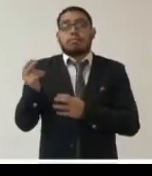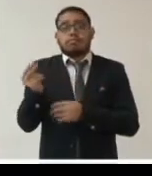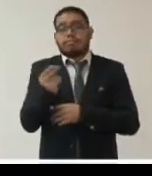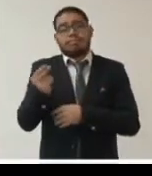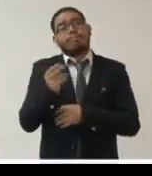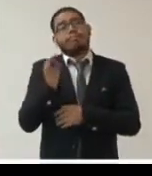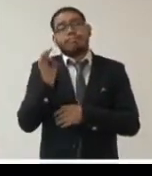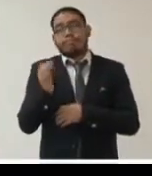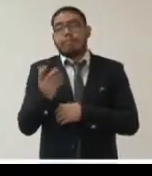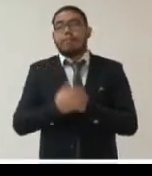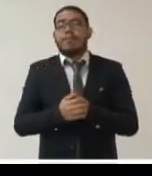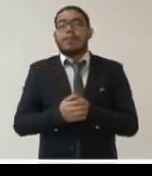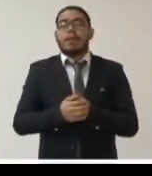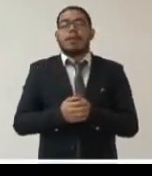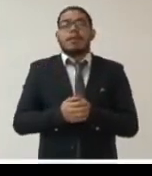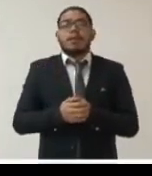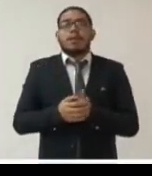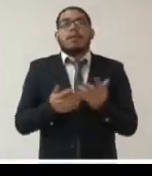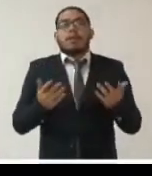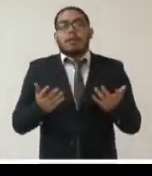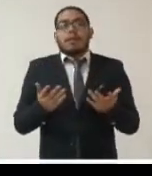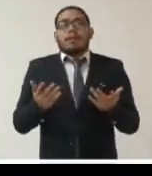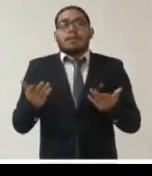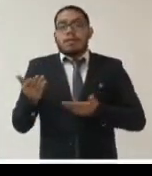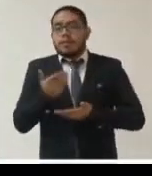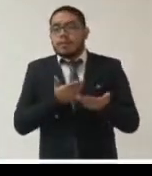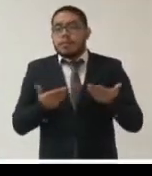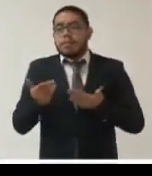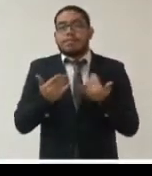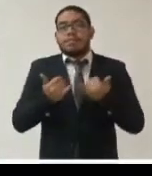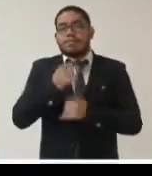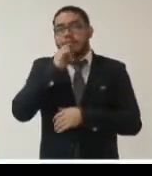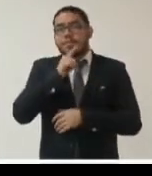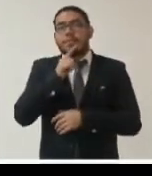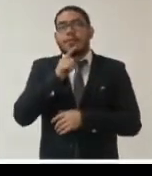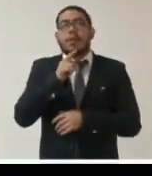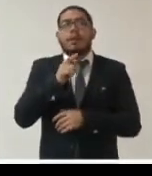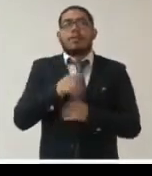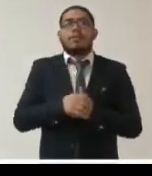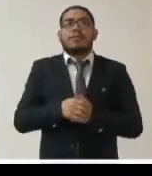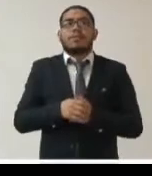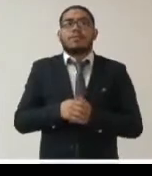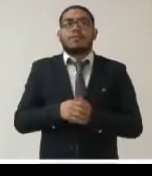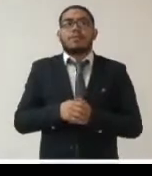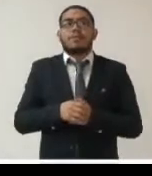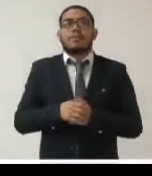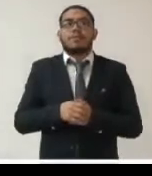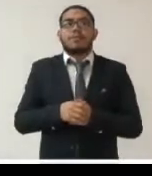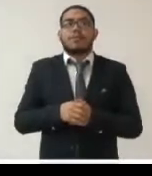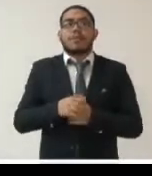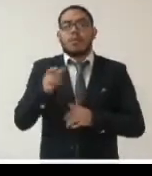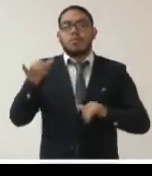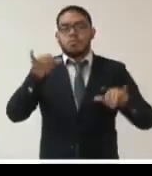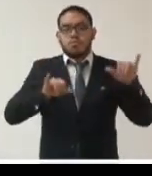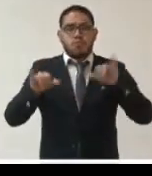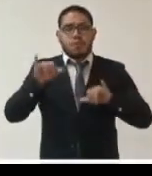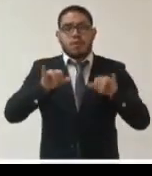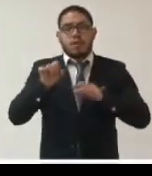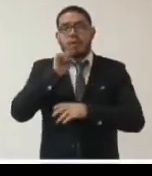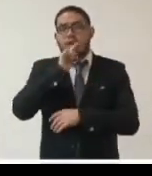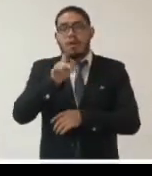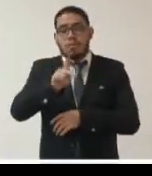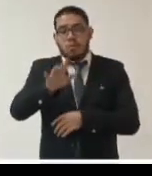y de que es compatible que por ejemplo que el Ministerio de Sanidad obligue a todos los laboratorios públicos y privados